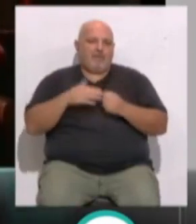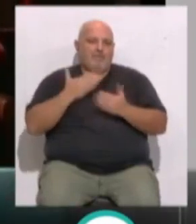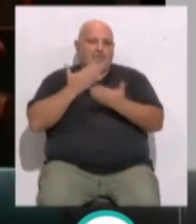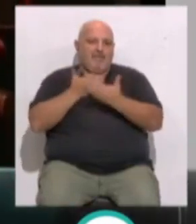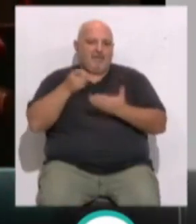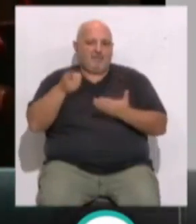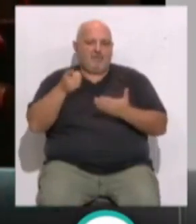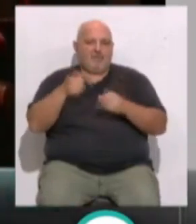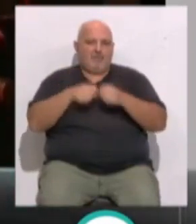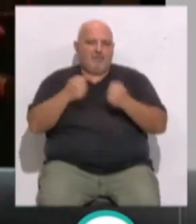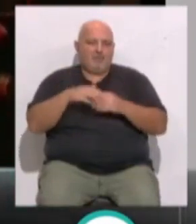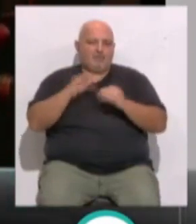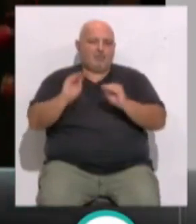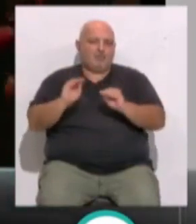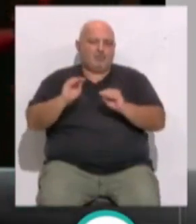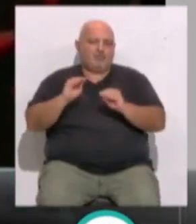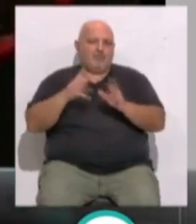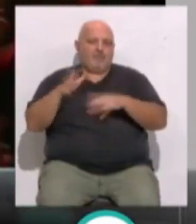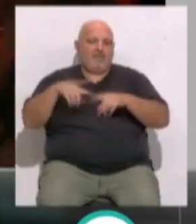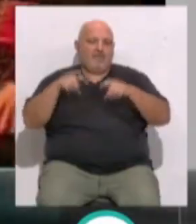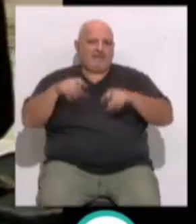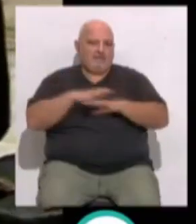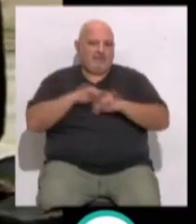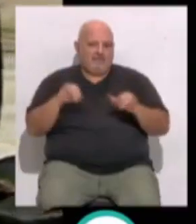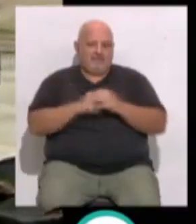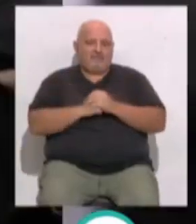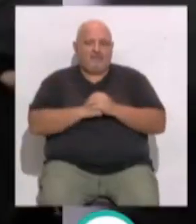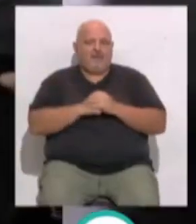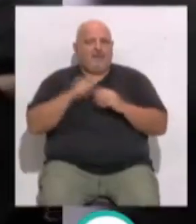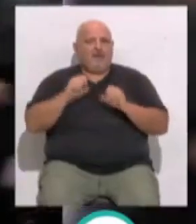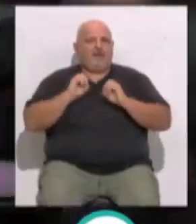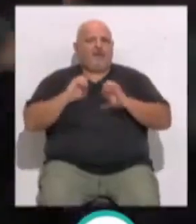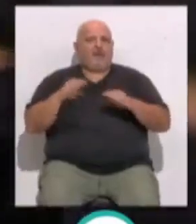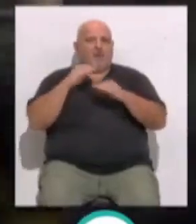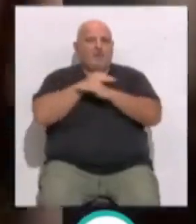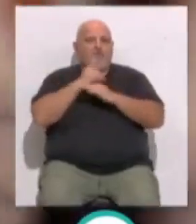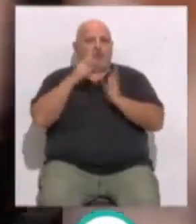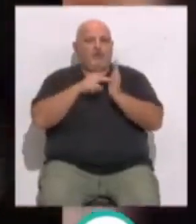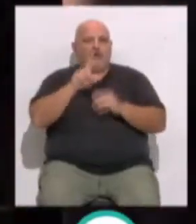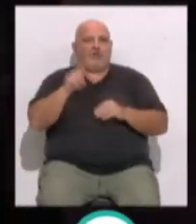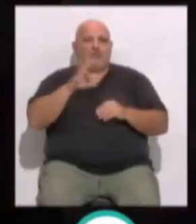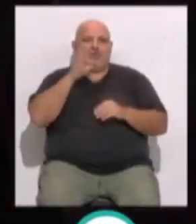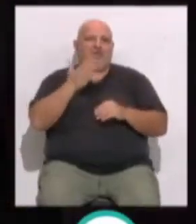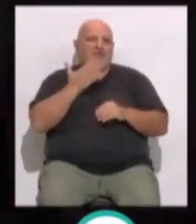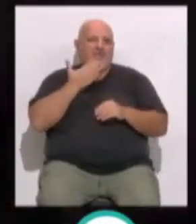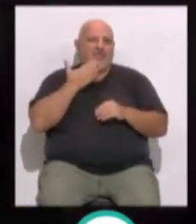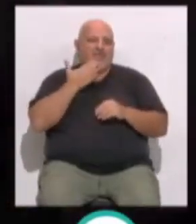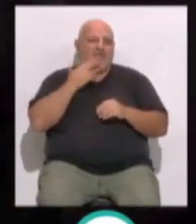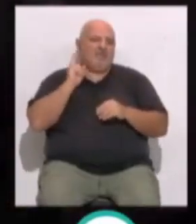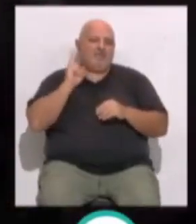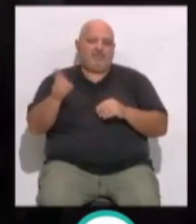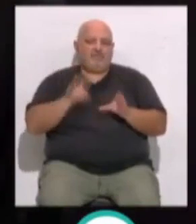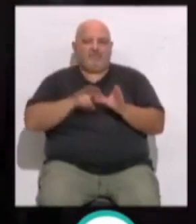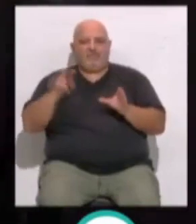pedimos una oración por su eterno descanso. Renunció a su cargo en octubre de 2011 por la edad y se retiró a la